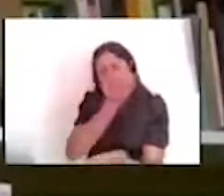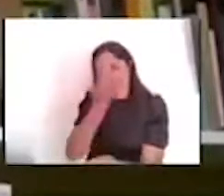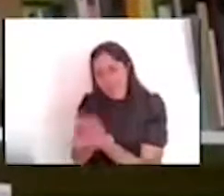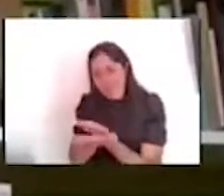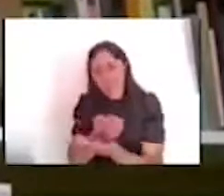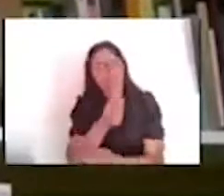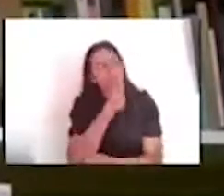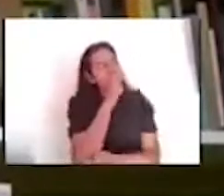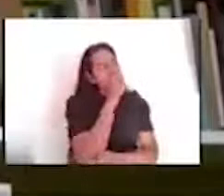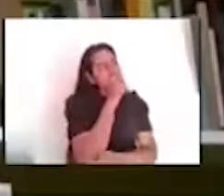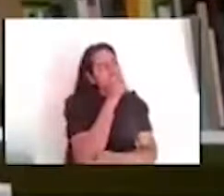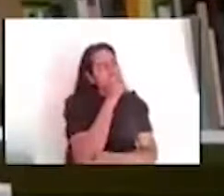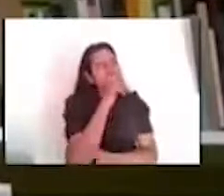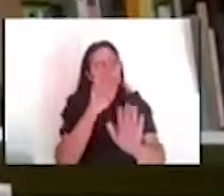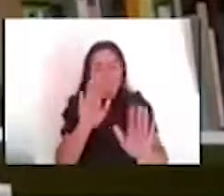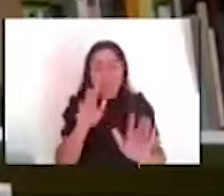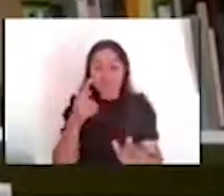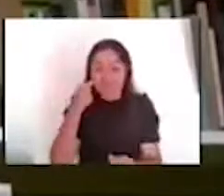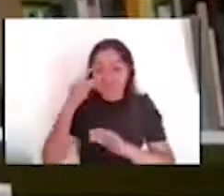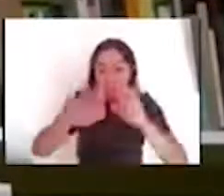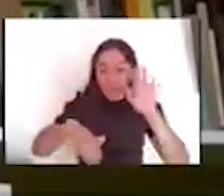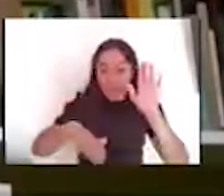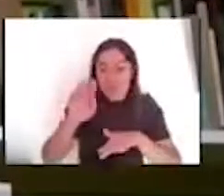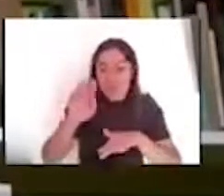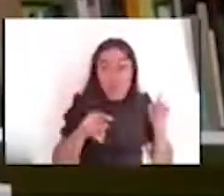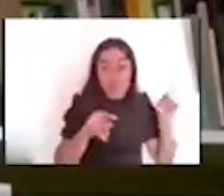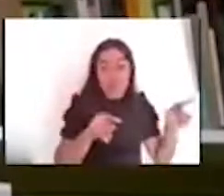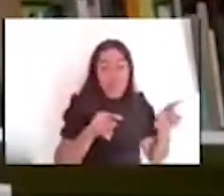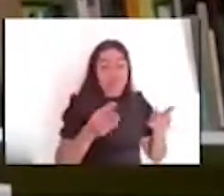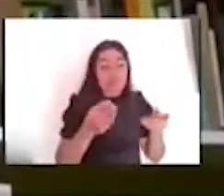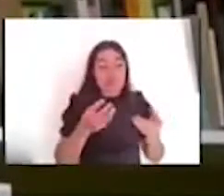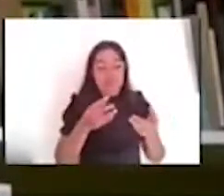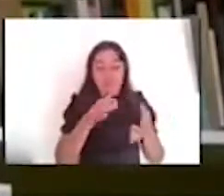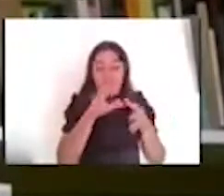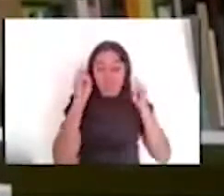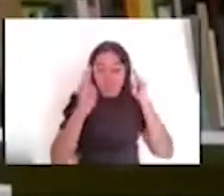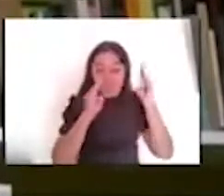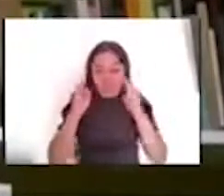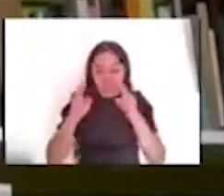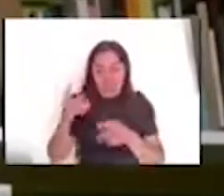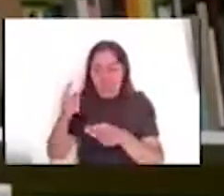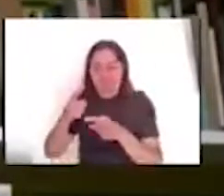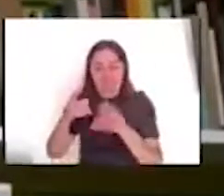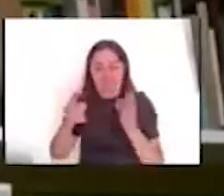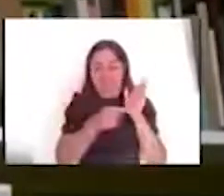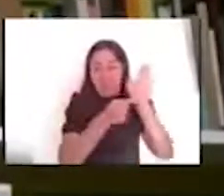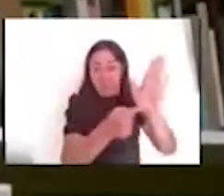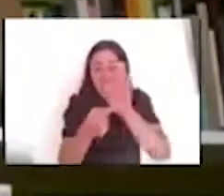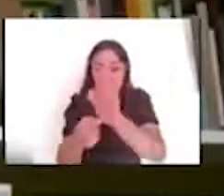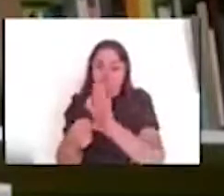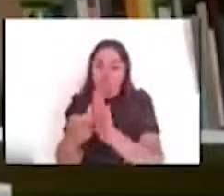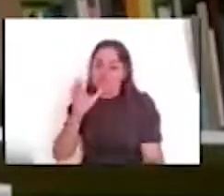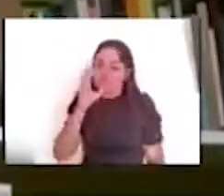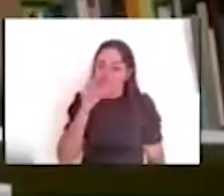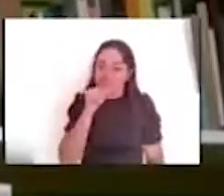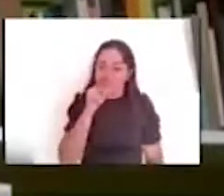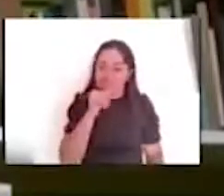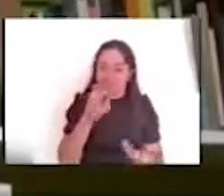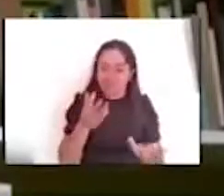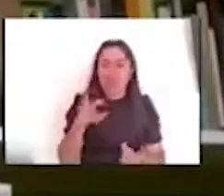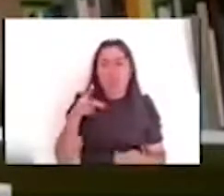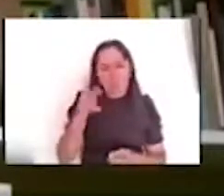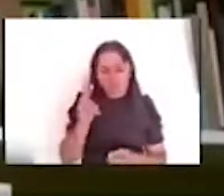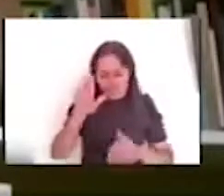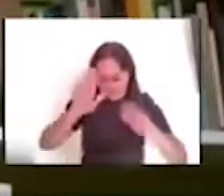decirte que en algunos casos no es posible exhibir ciertos vestigios, ¿no? Pero cuando se dan las, las condiciones y,